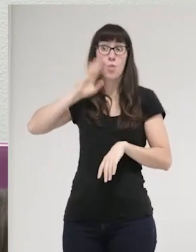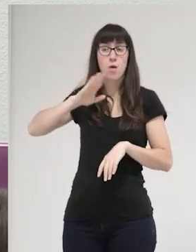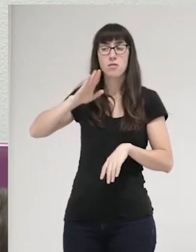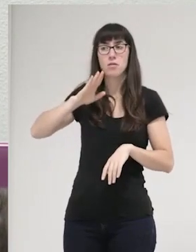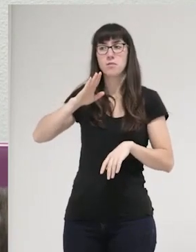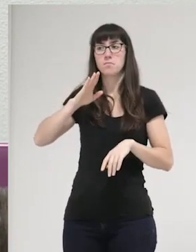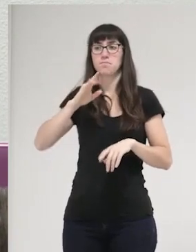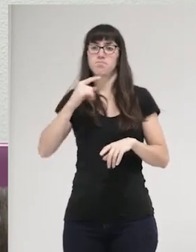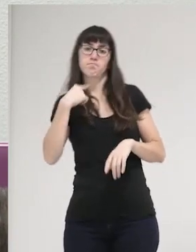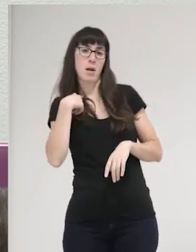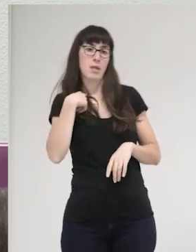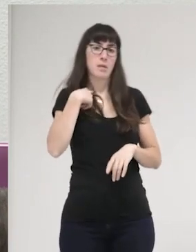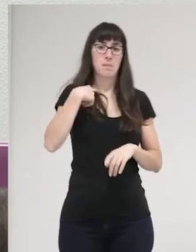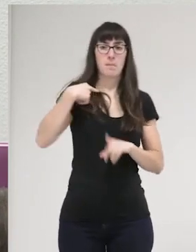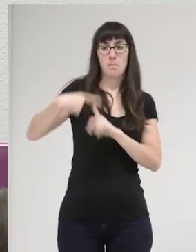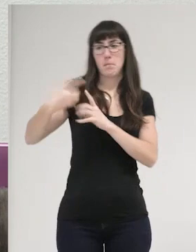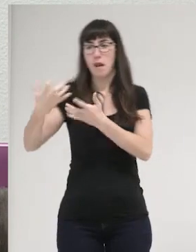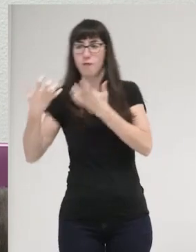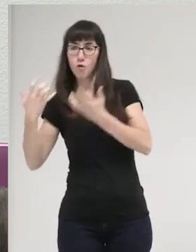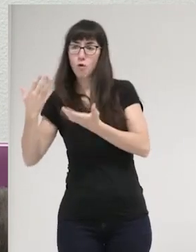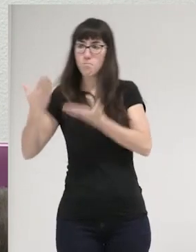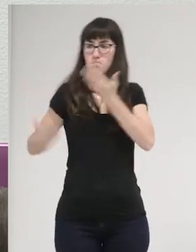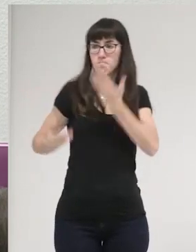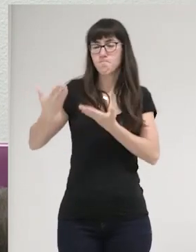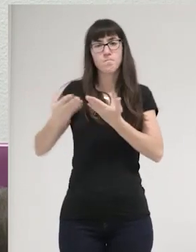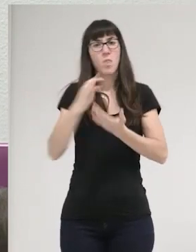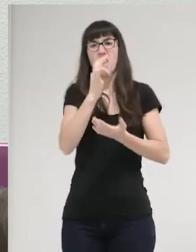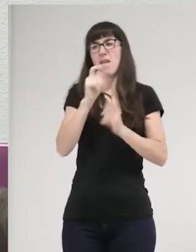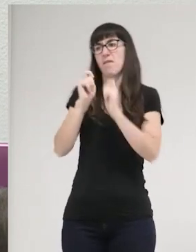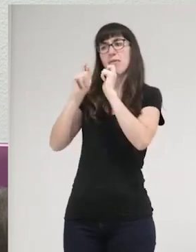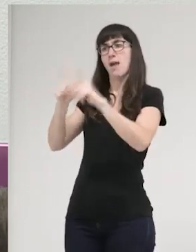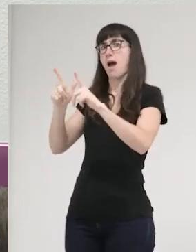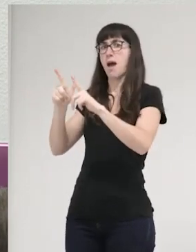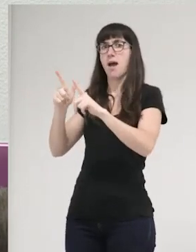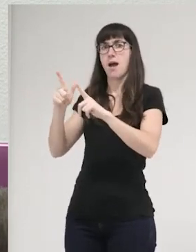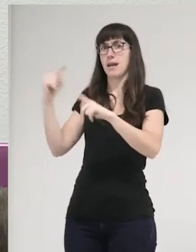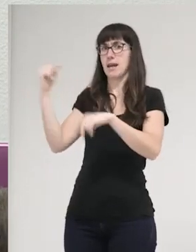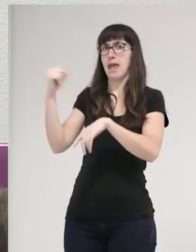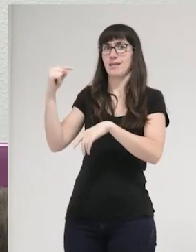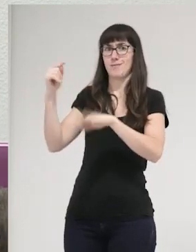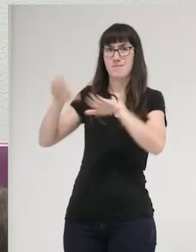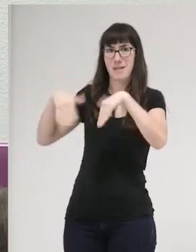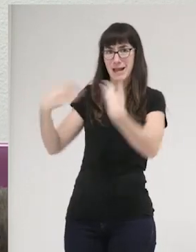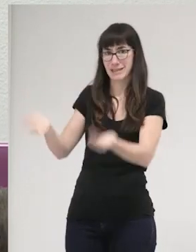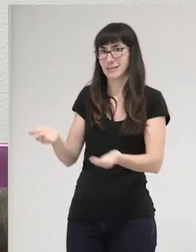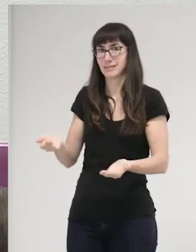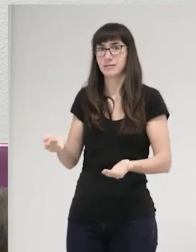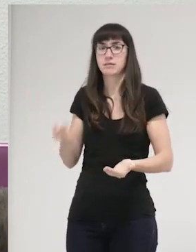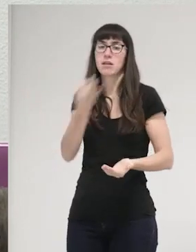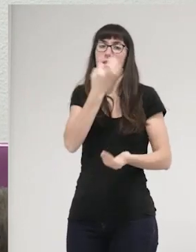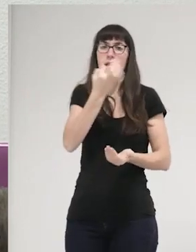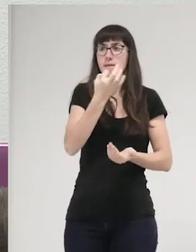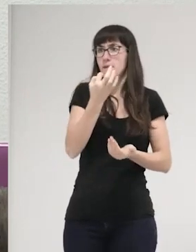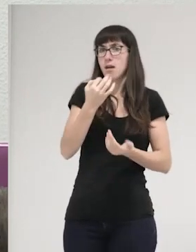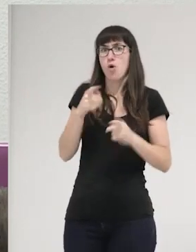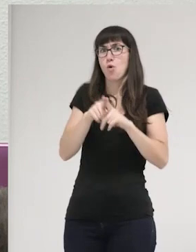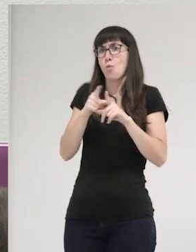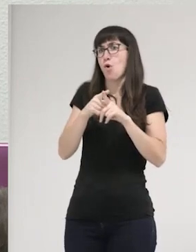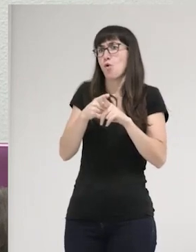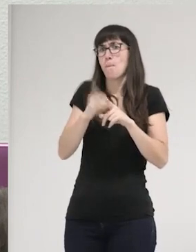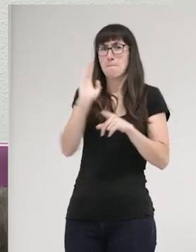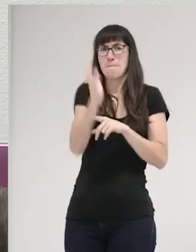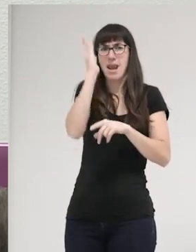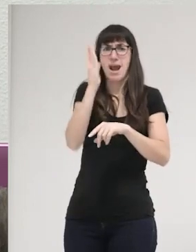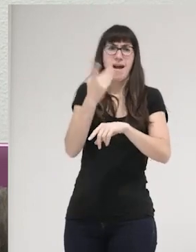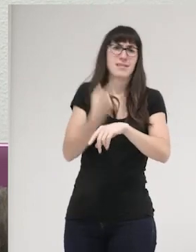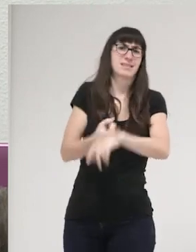valoración de costes y beneficios, lo que vamos a hacer es que no les salga a cuenta delinquir, con lo cual lo que vamos a hacer es, vamos a hacer un aumento desproporcionado de penas